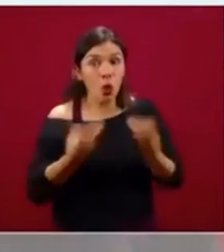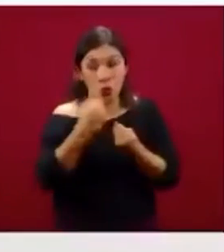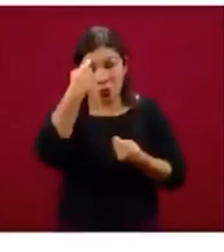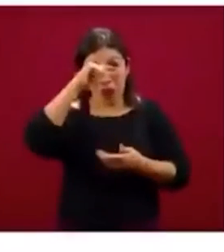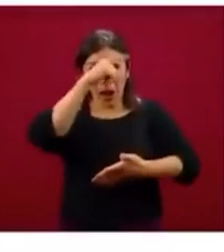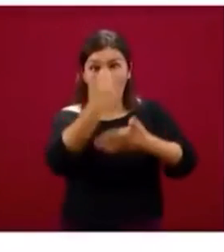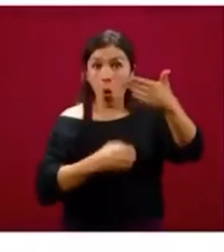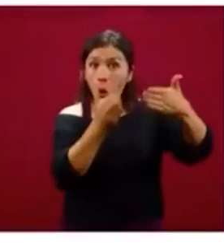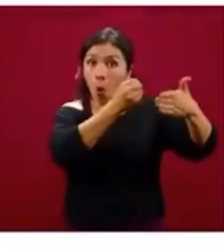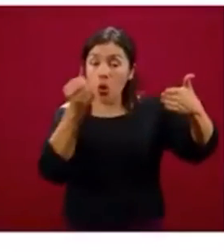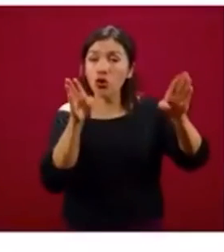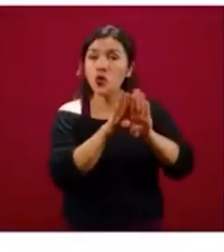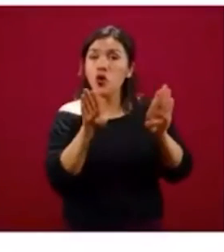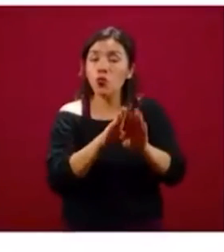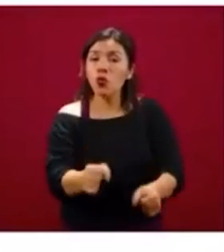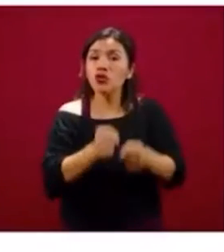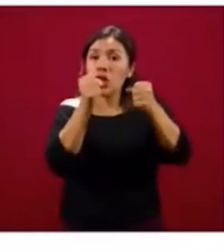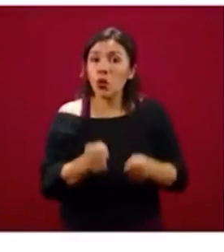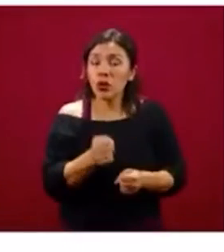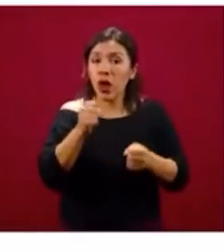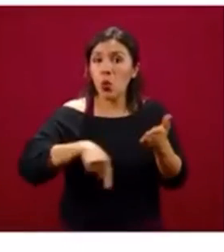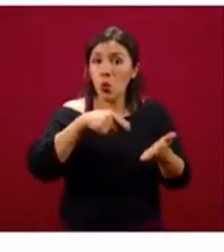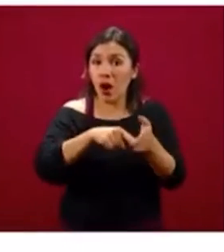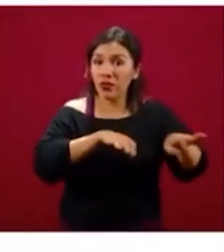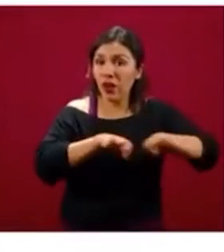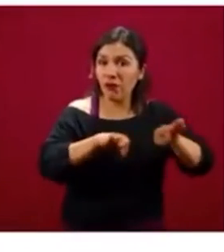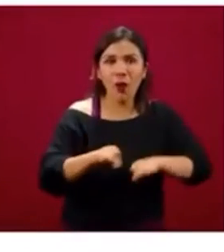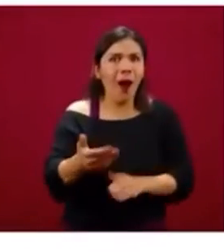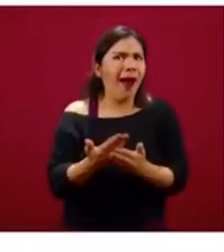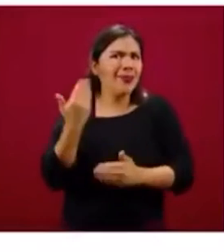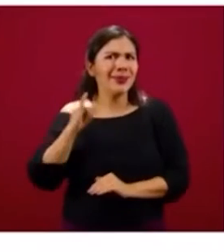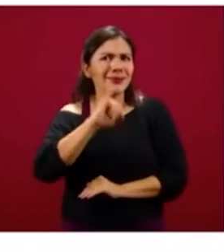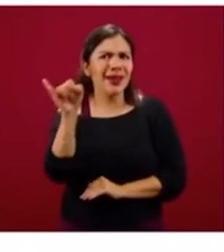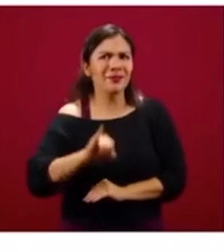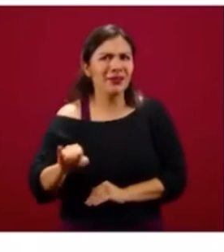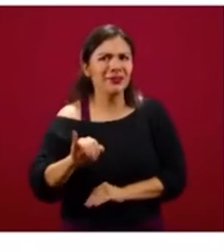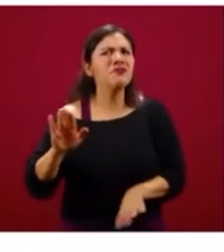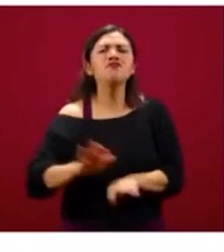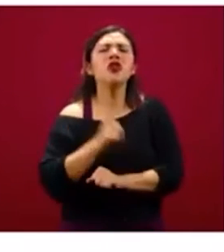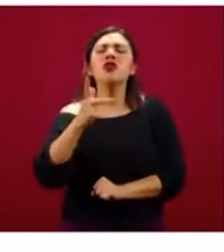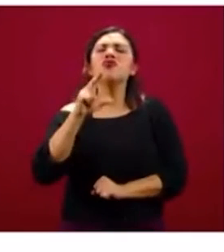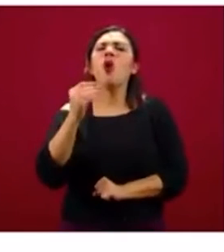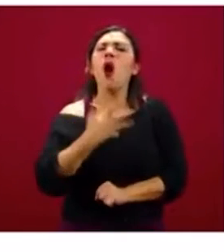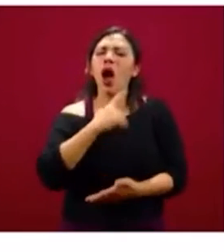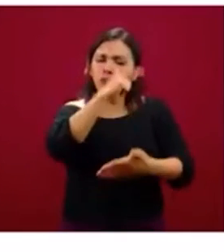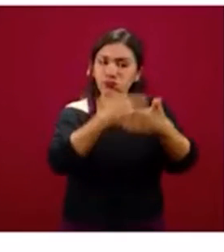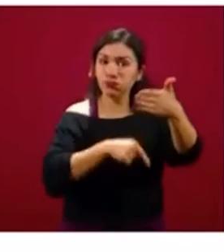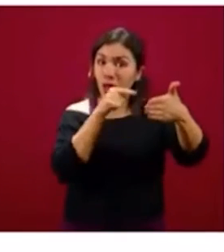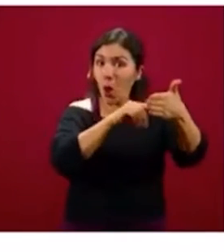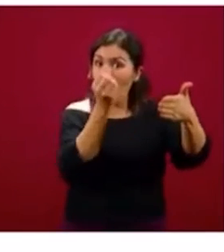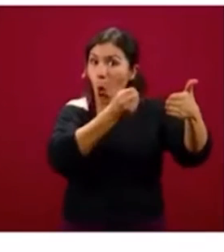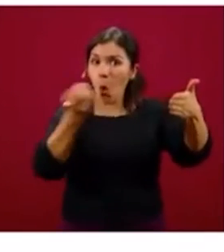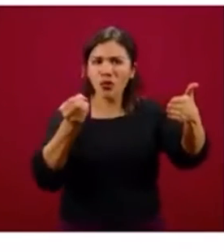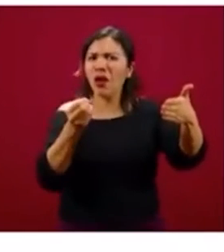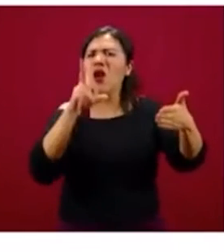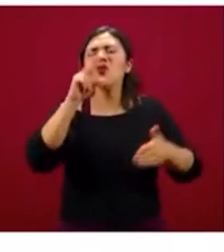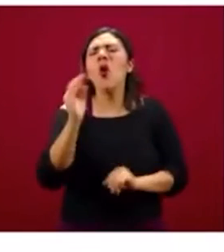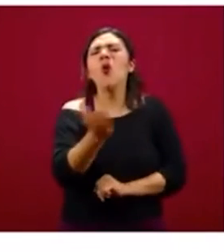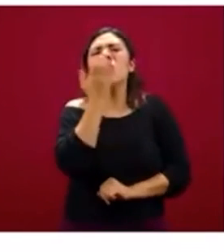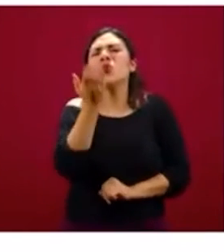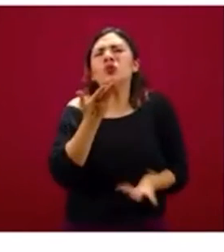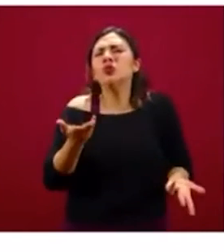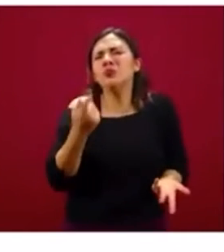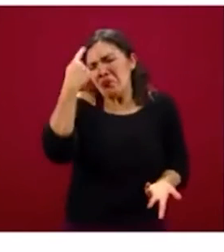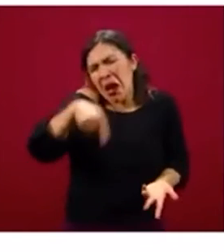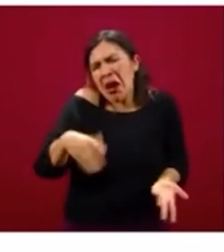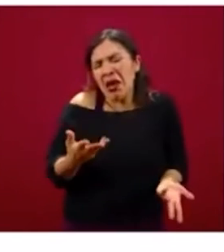sobre seguridad en salud en el trabajo, porque no existían esos lineamientos, no estábamos acostumbrados y